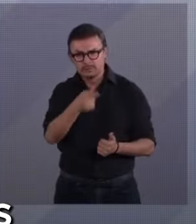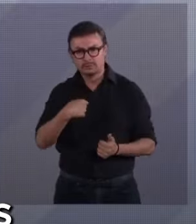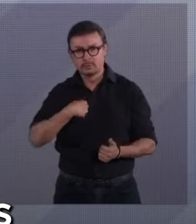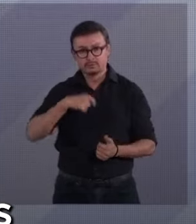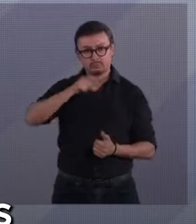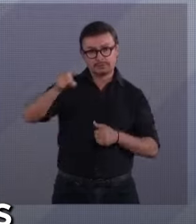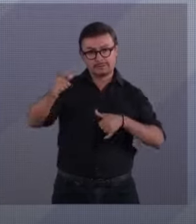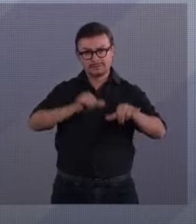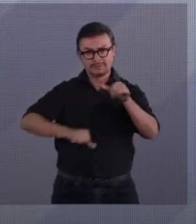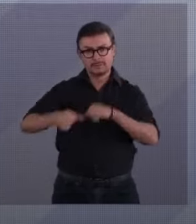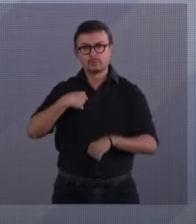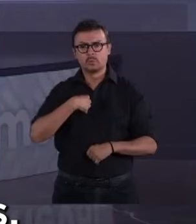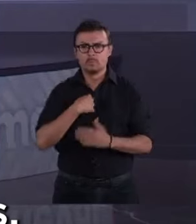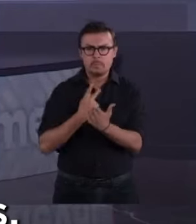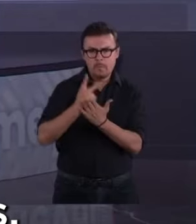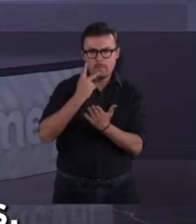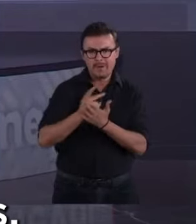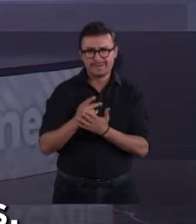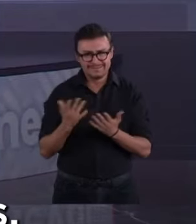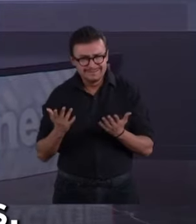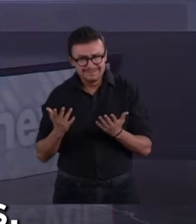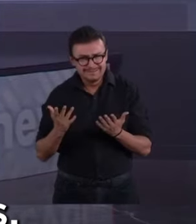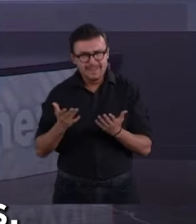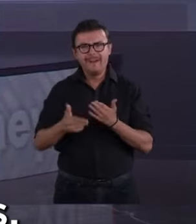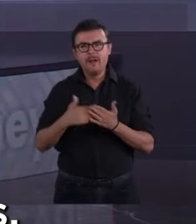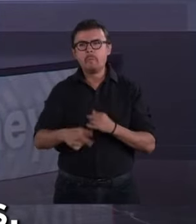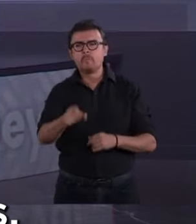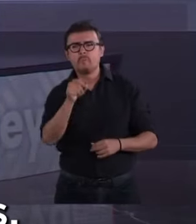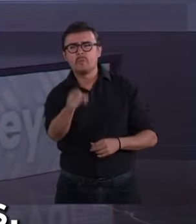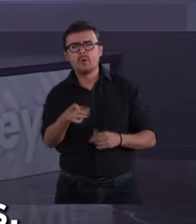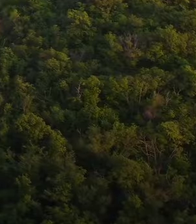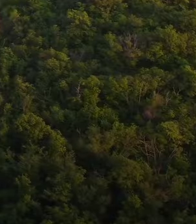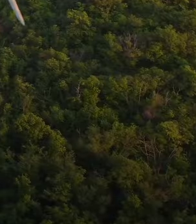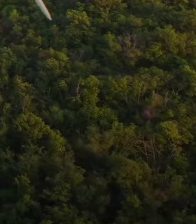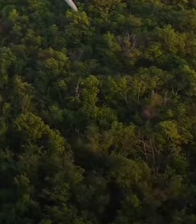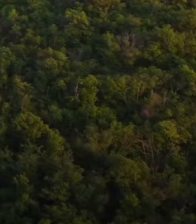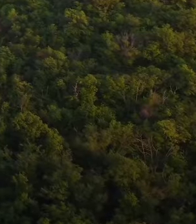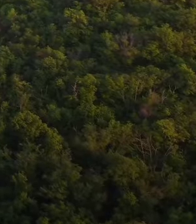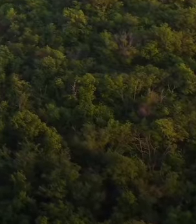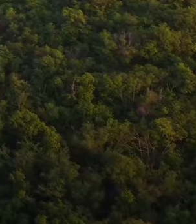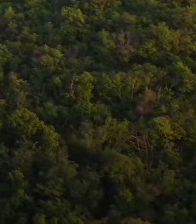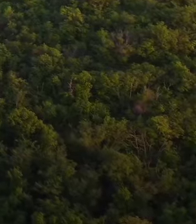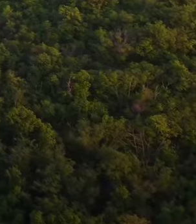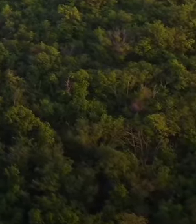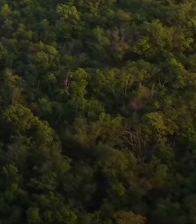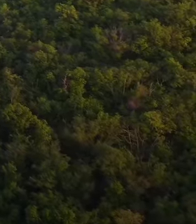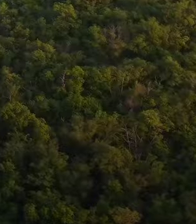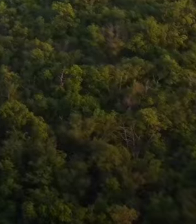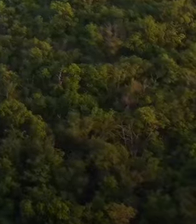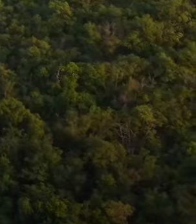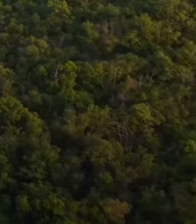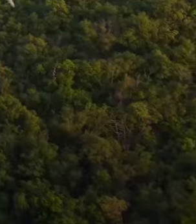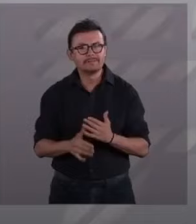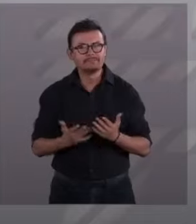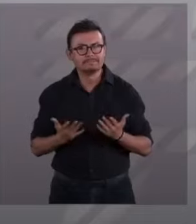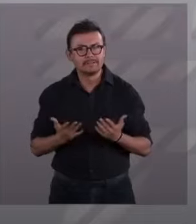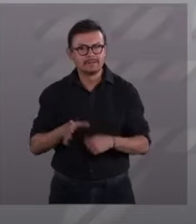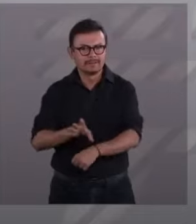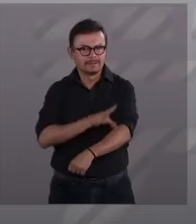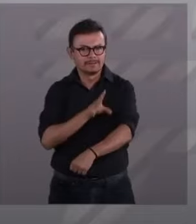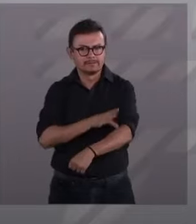presumes tus premios y hoy seguimos con contingencias ambientales. Se requiere energía limpia y barata.